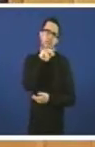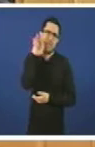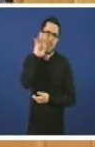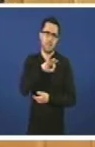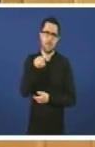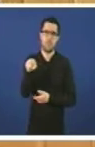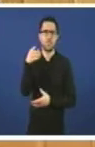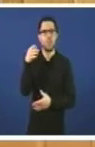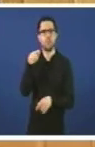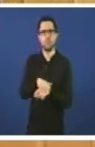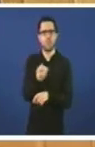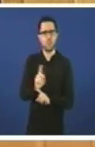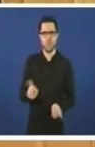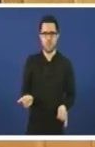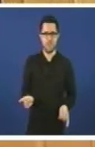Finalmente,